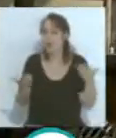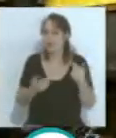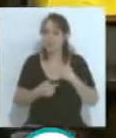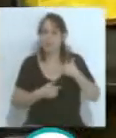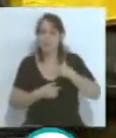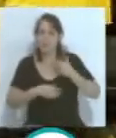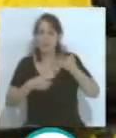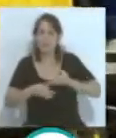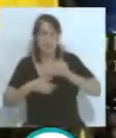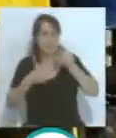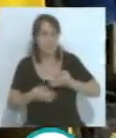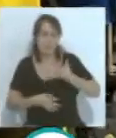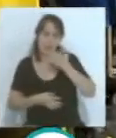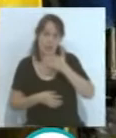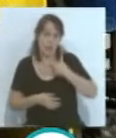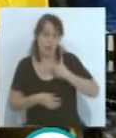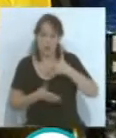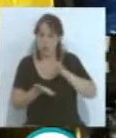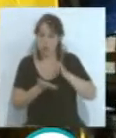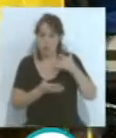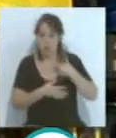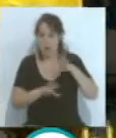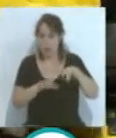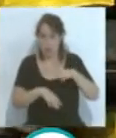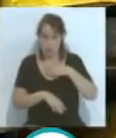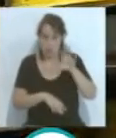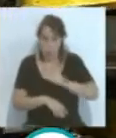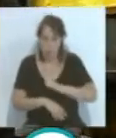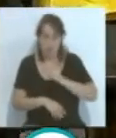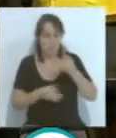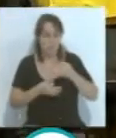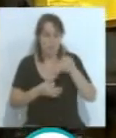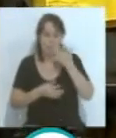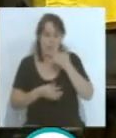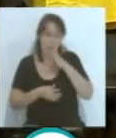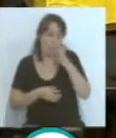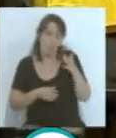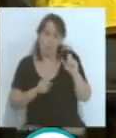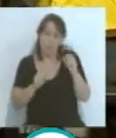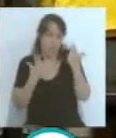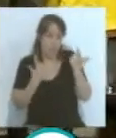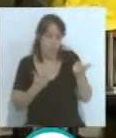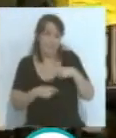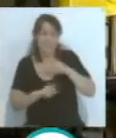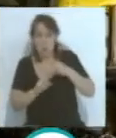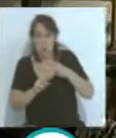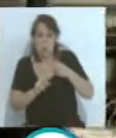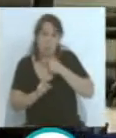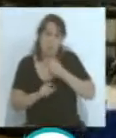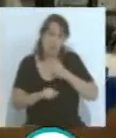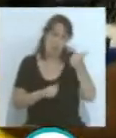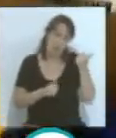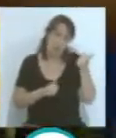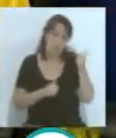la amarilla, yo cuando voy a comprar una camiseta del Cádiz, siempre va a ser la amarilla porque son los colores del Cádiz. La segunda me puede gustar más, me puede gustar menos, pero siempre que me